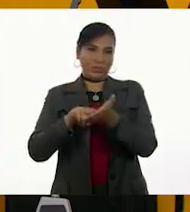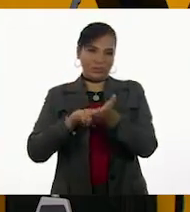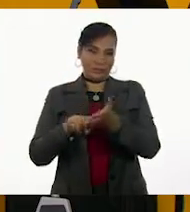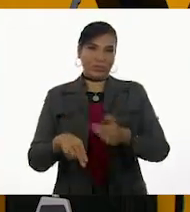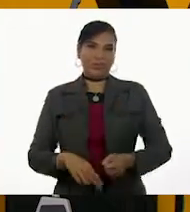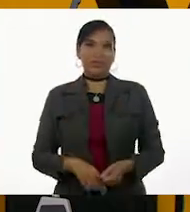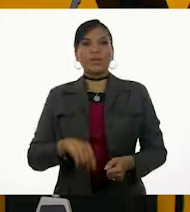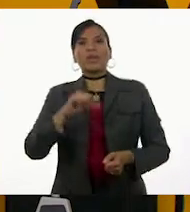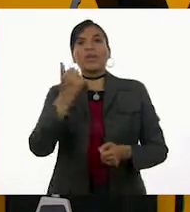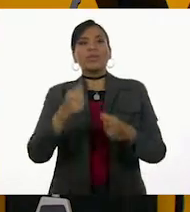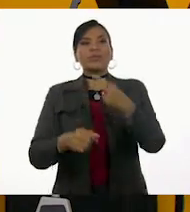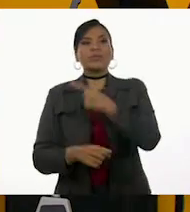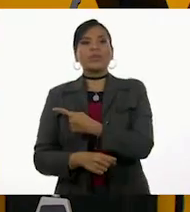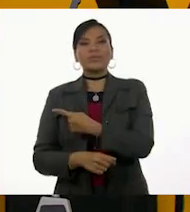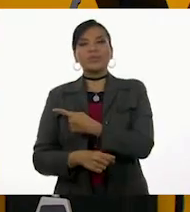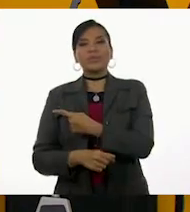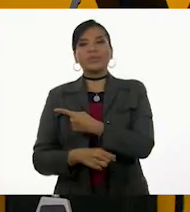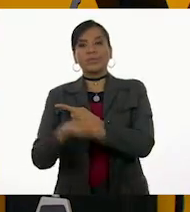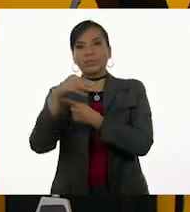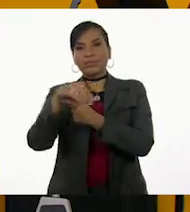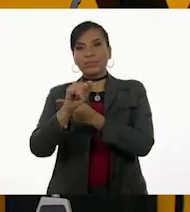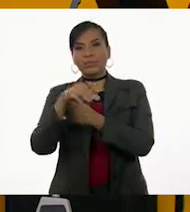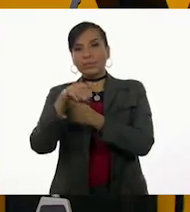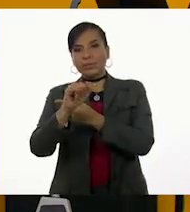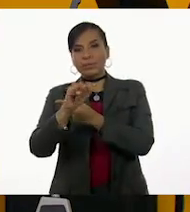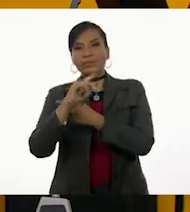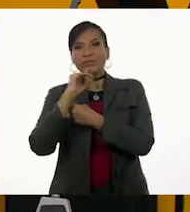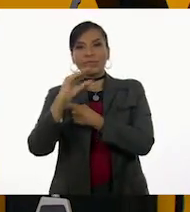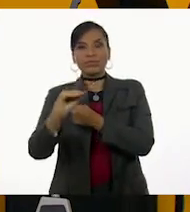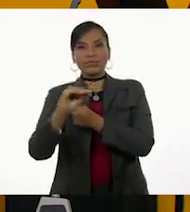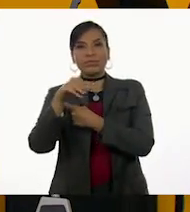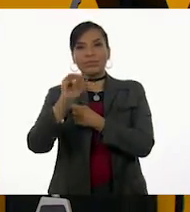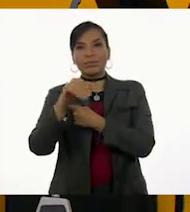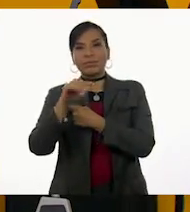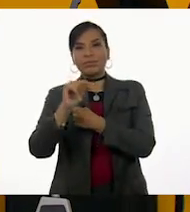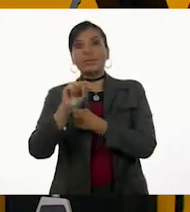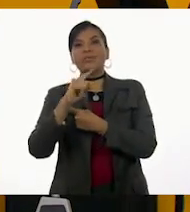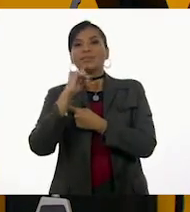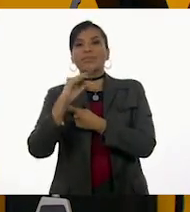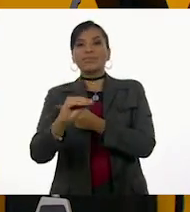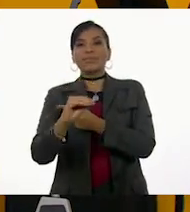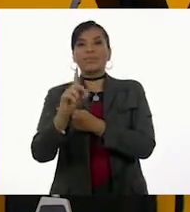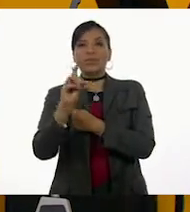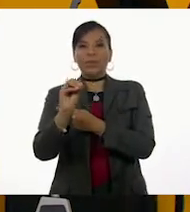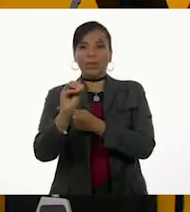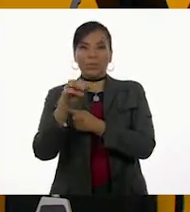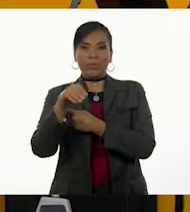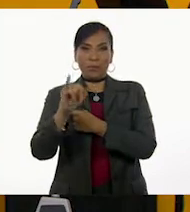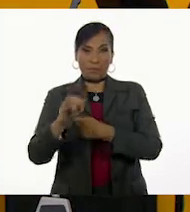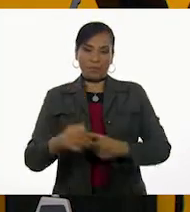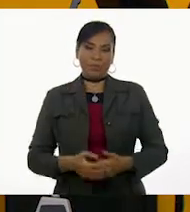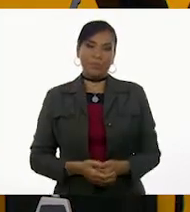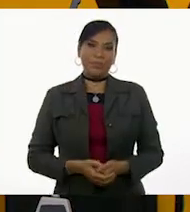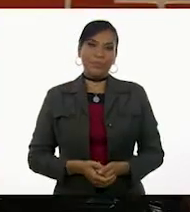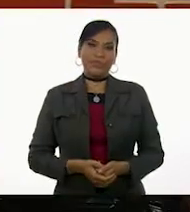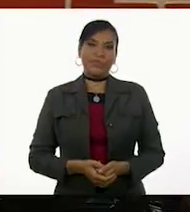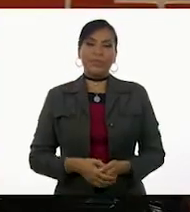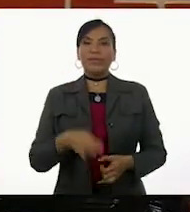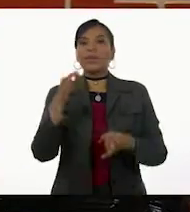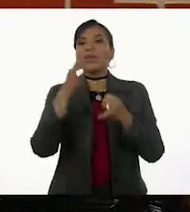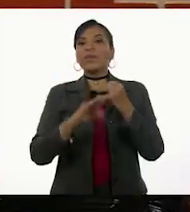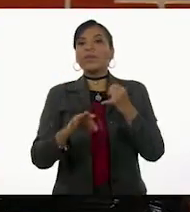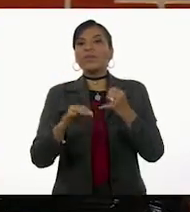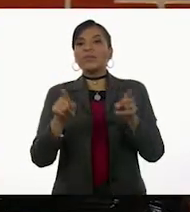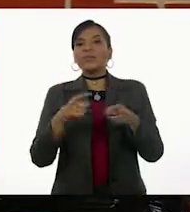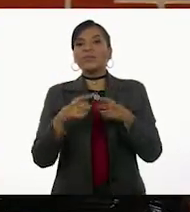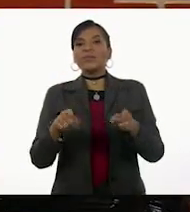Y en las notas son mi, mi, silencio, mi, silencio, do y mi. Y el último